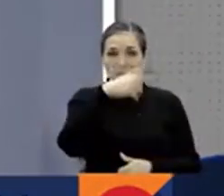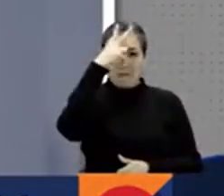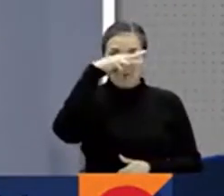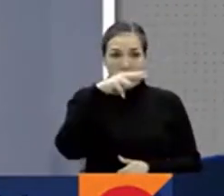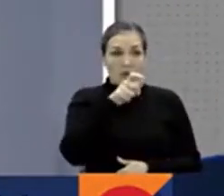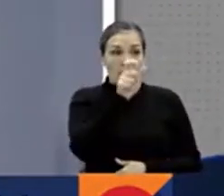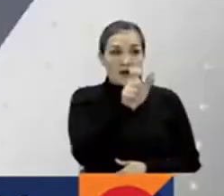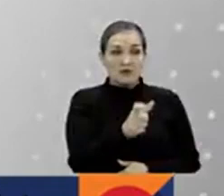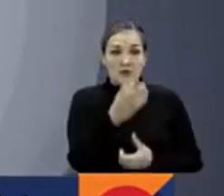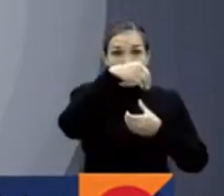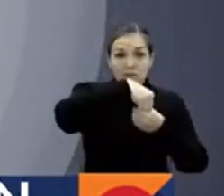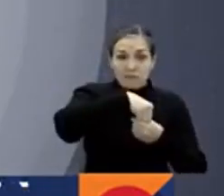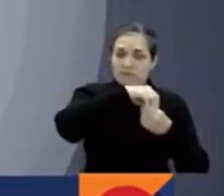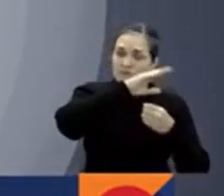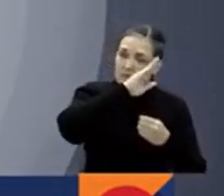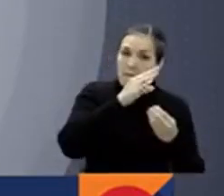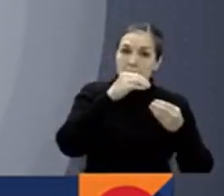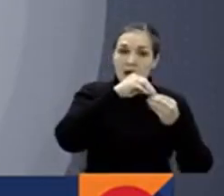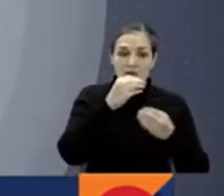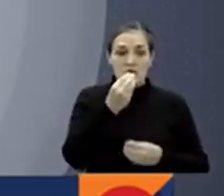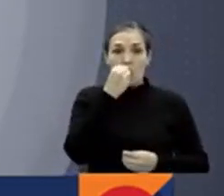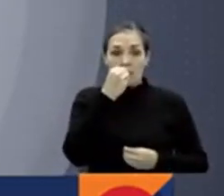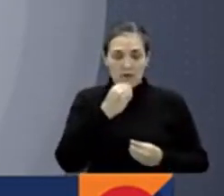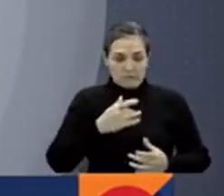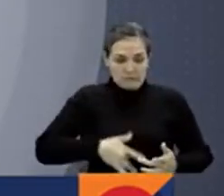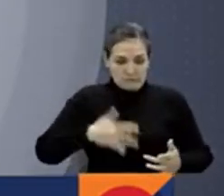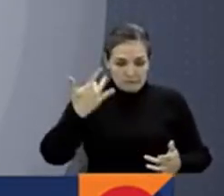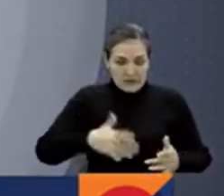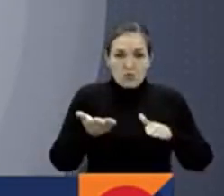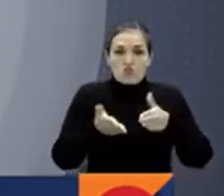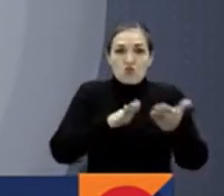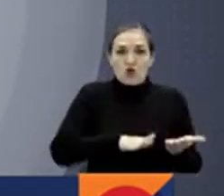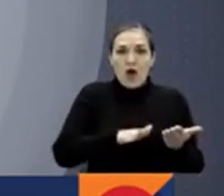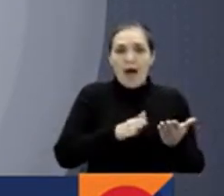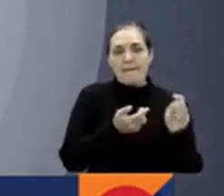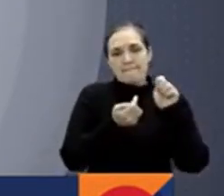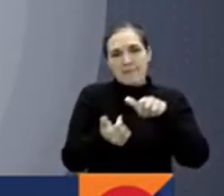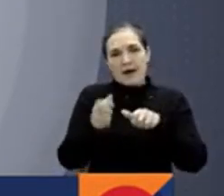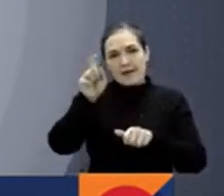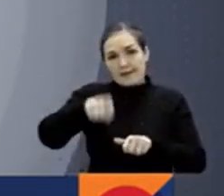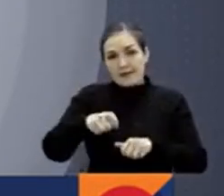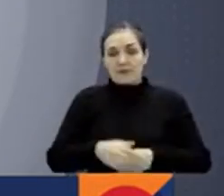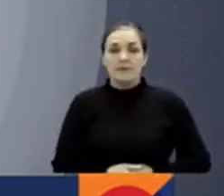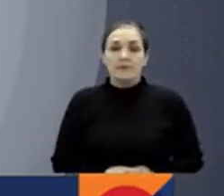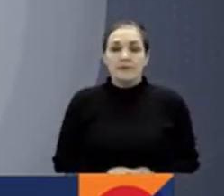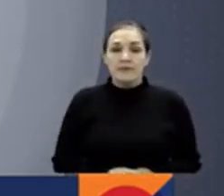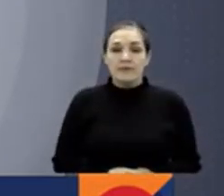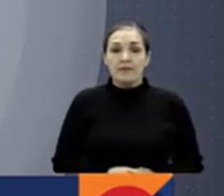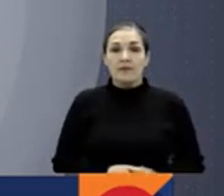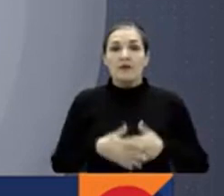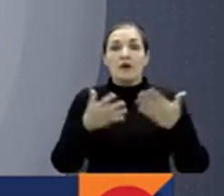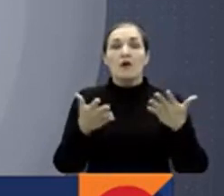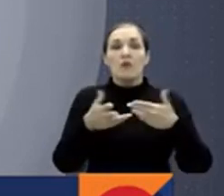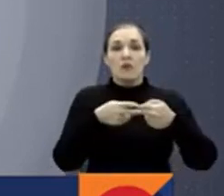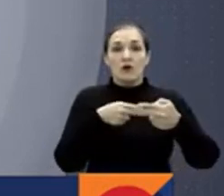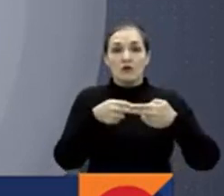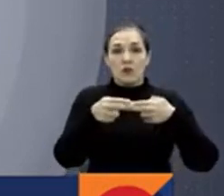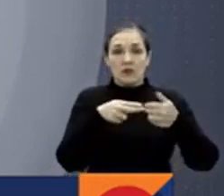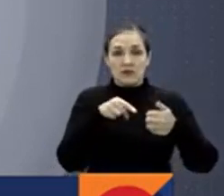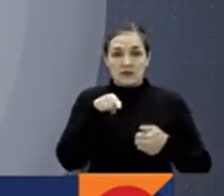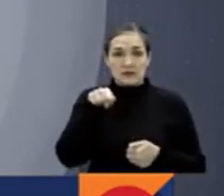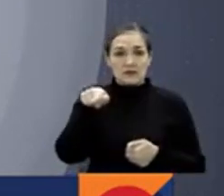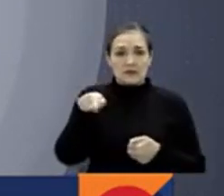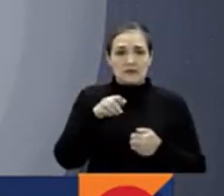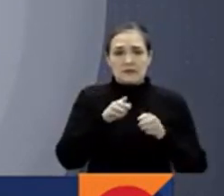murió hospedado allá. En noticias de las regiones. Alerta por ruptura del Jarillón en Puerto Wilches. Evalúan